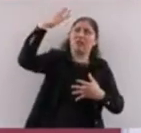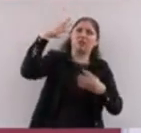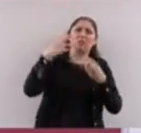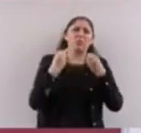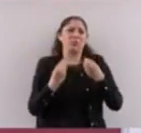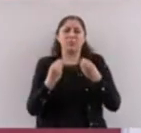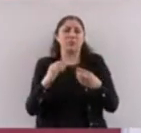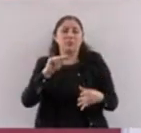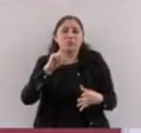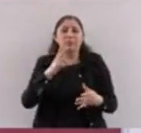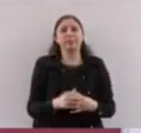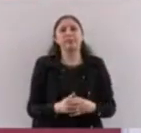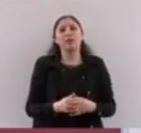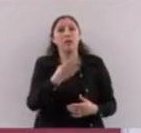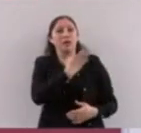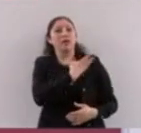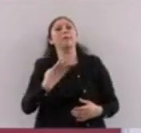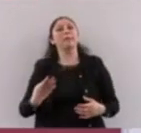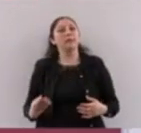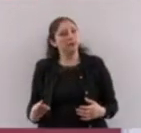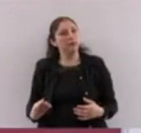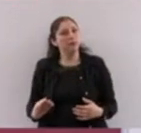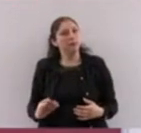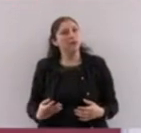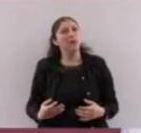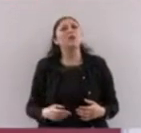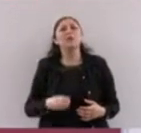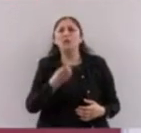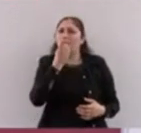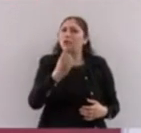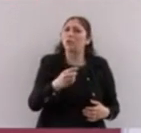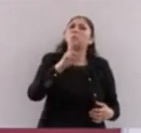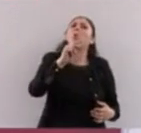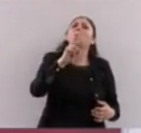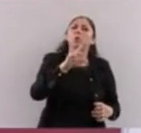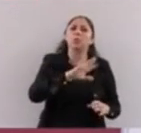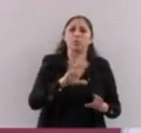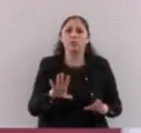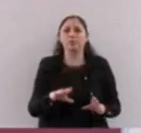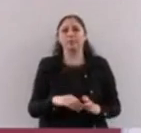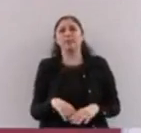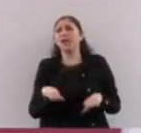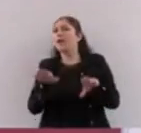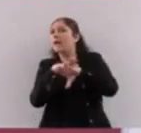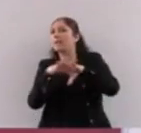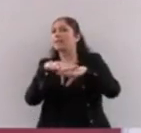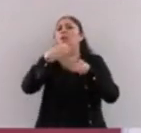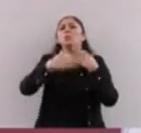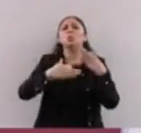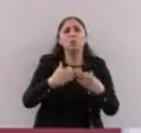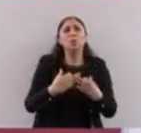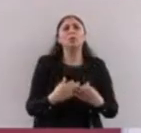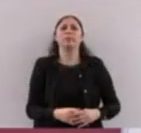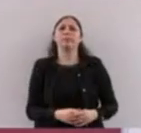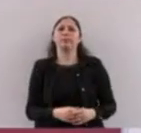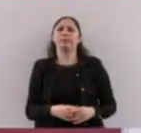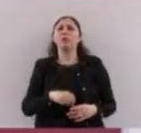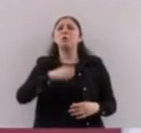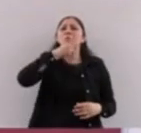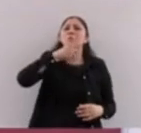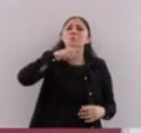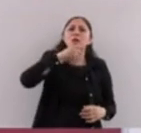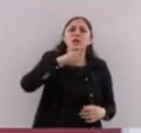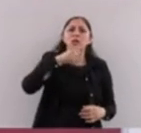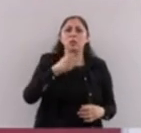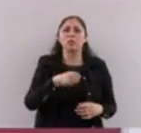pues no. El presidente nos llamó la atención y nos dijo, no, quiero que batallen los adultos